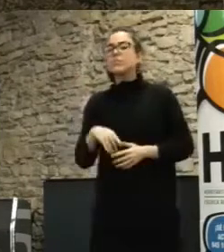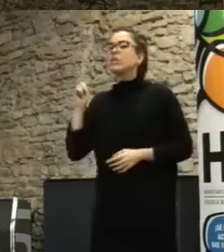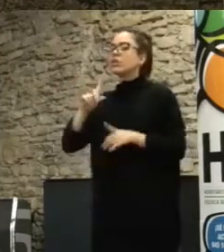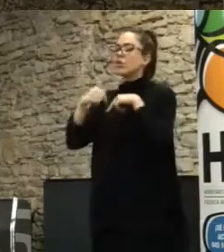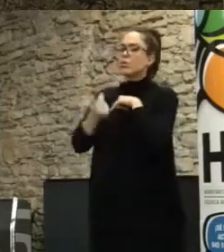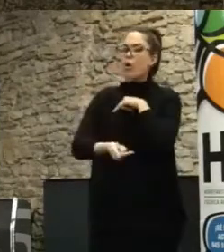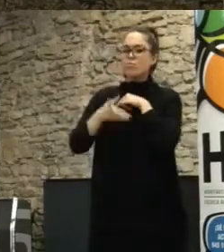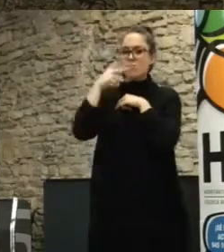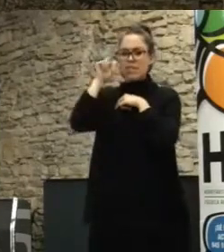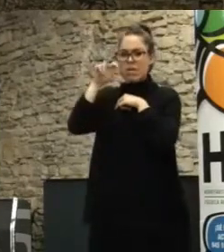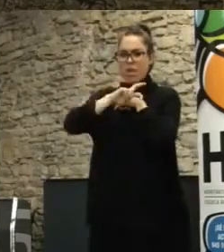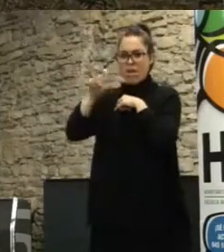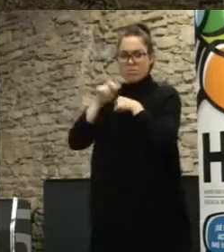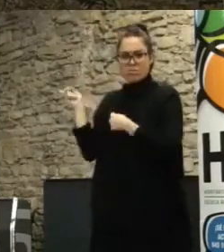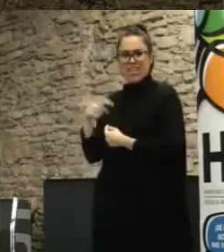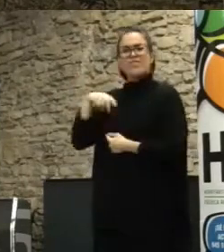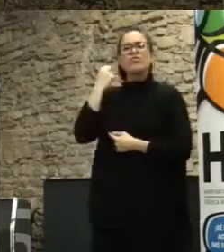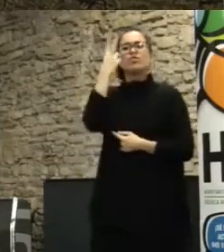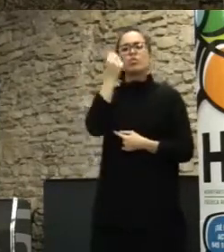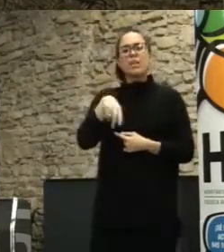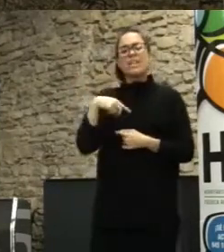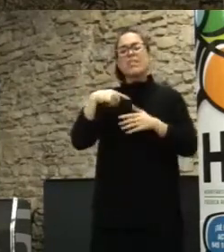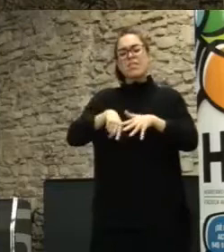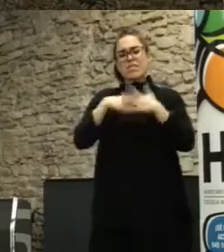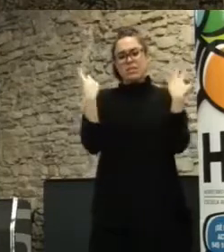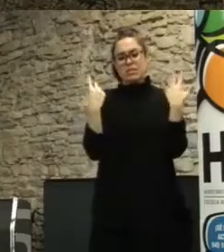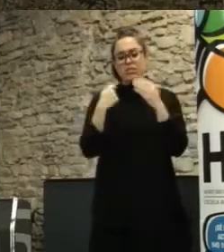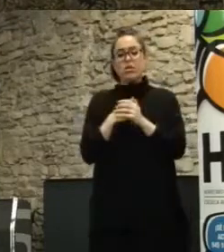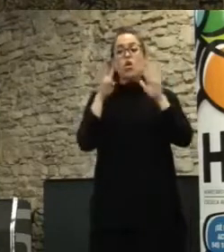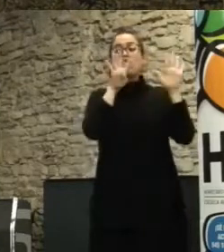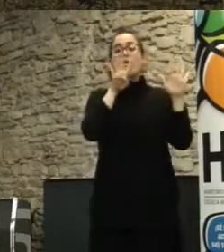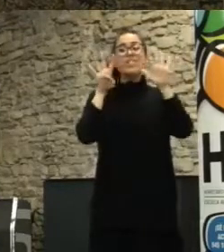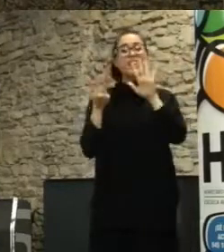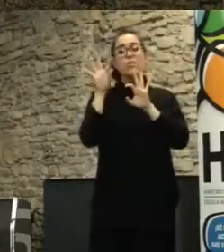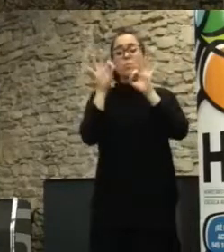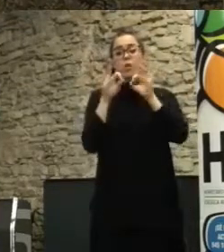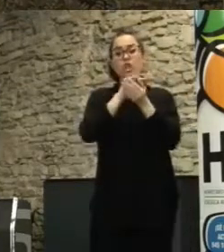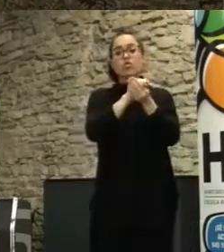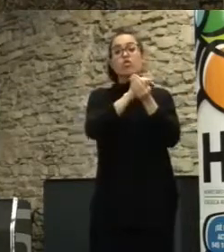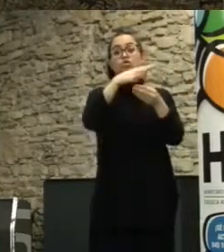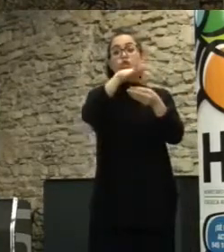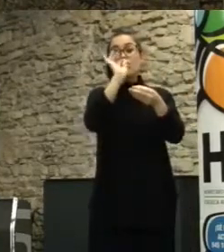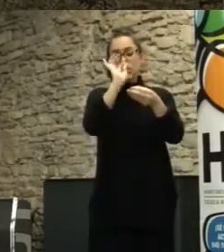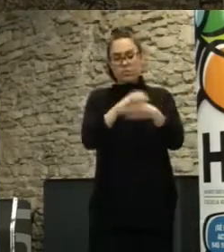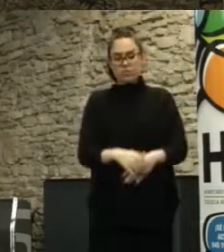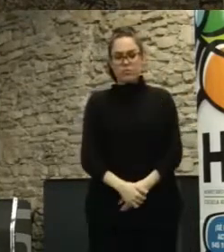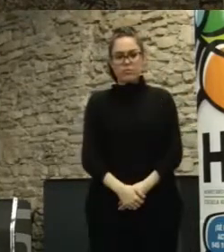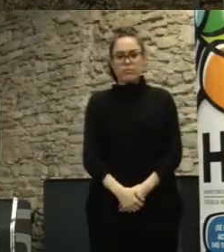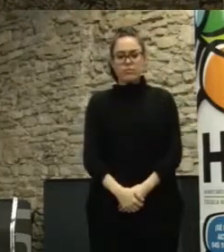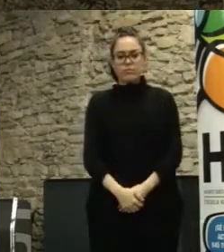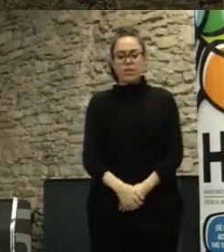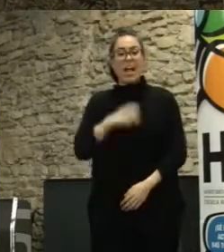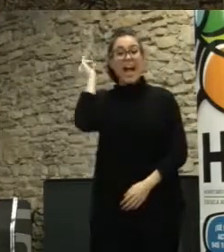Assembly. Esto arrancó en 2016, es 99% por sorteo. En la Asamblea de